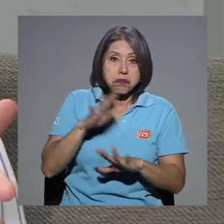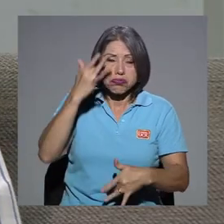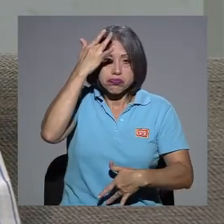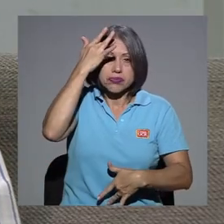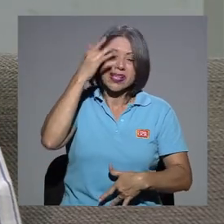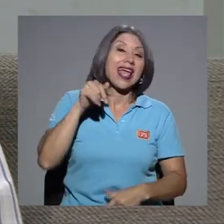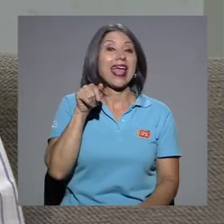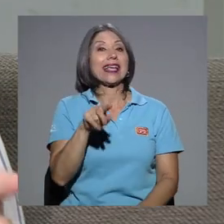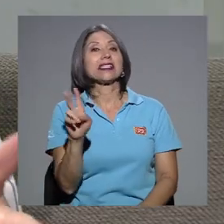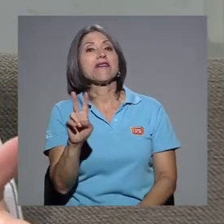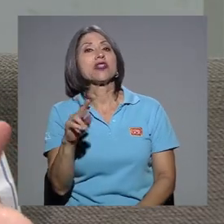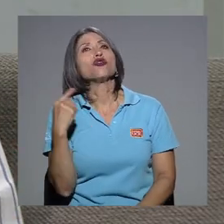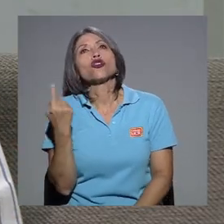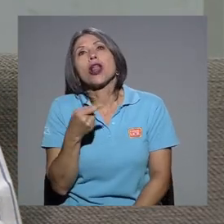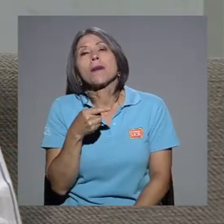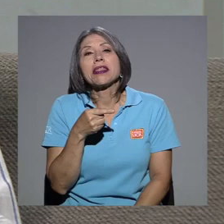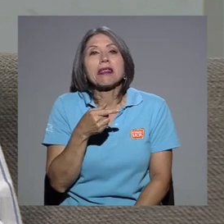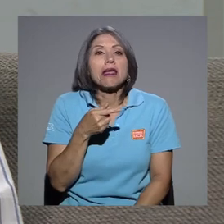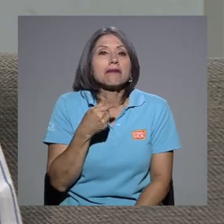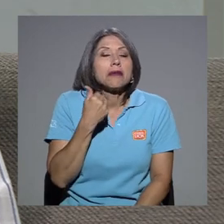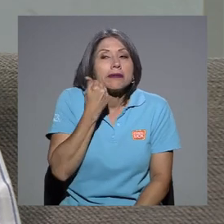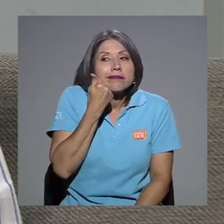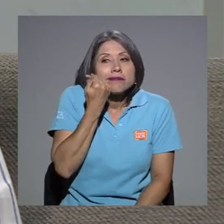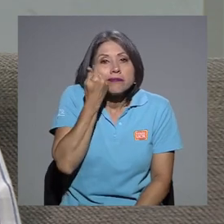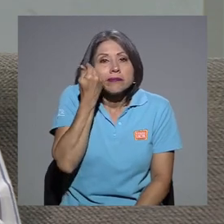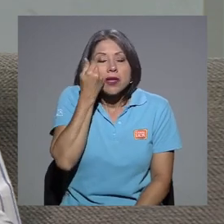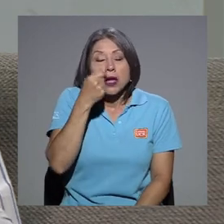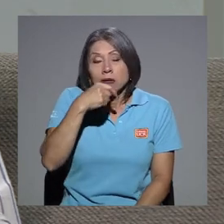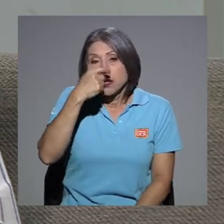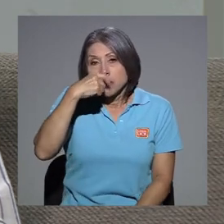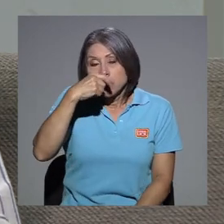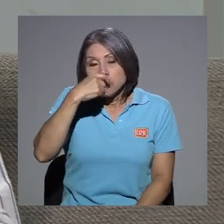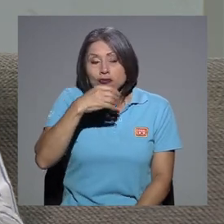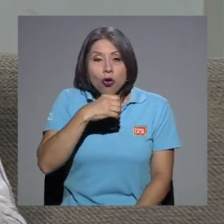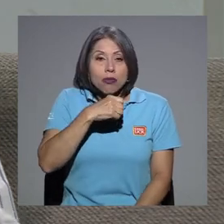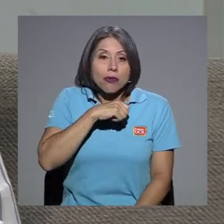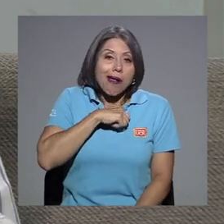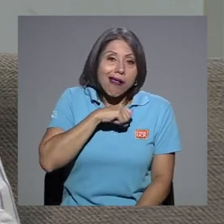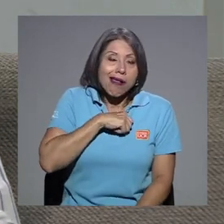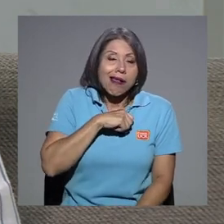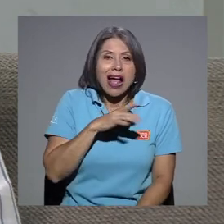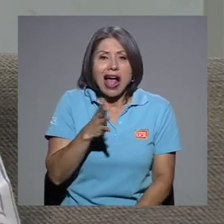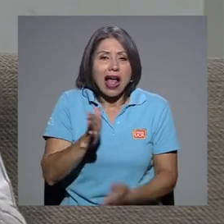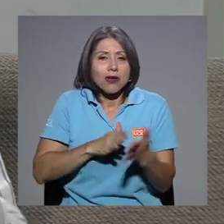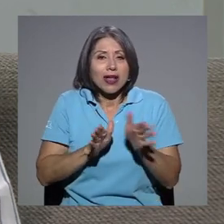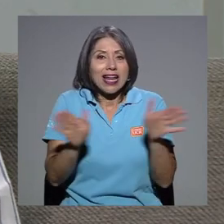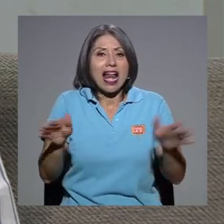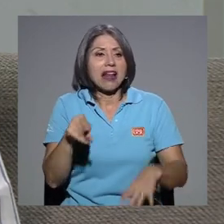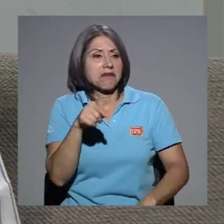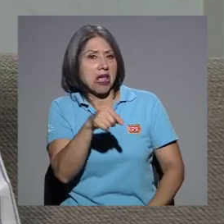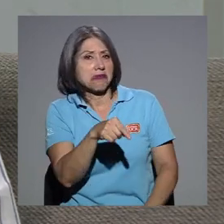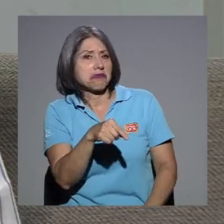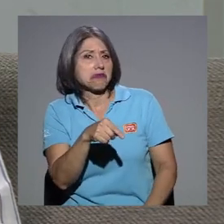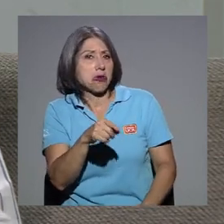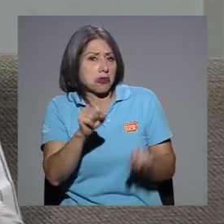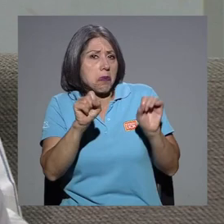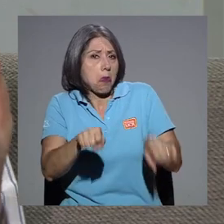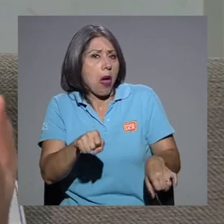causa solo una tos o una fiebre o un malestar general, no son condiciones de salud que me impidan